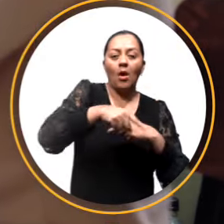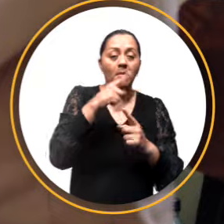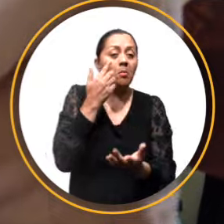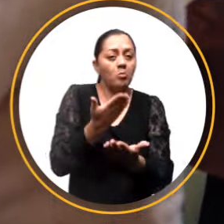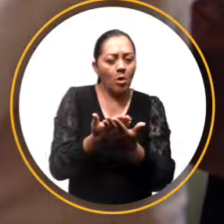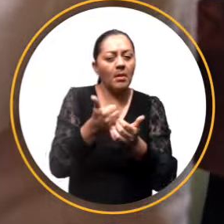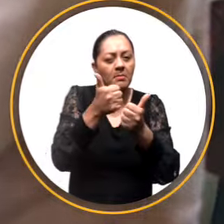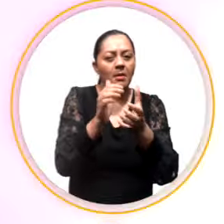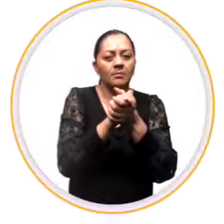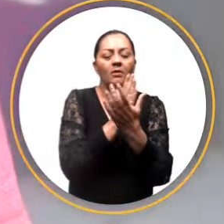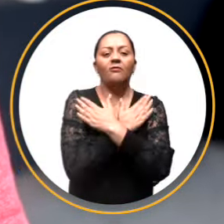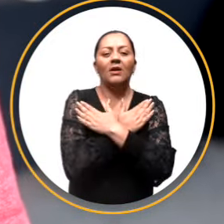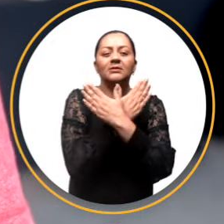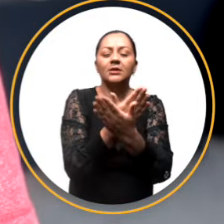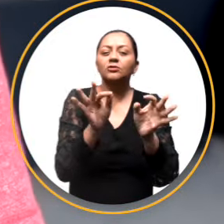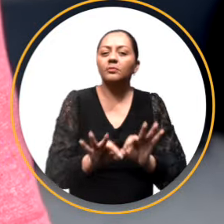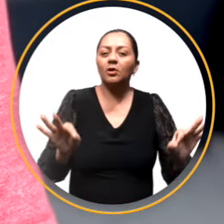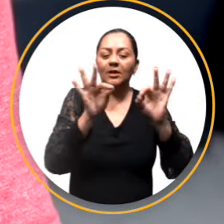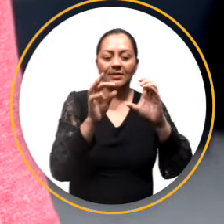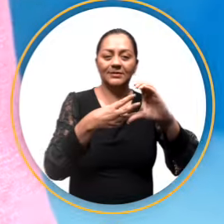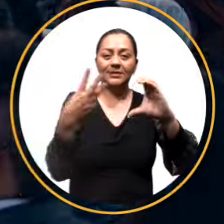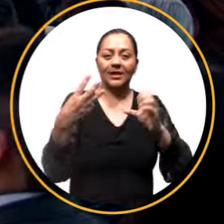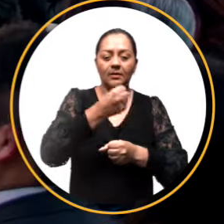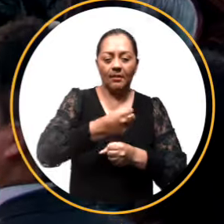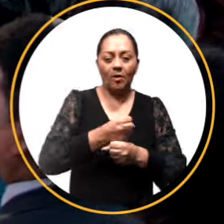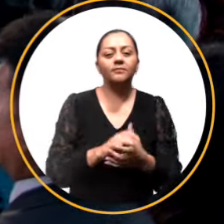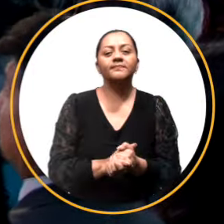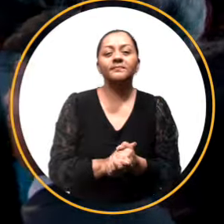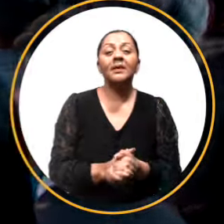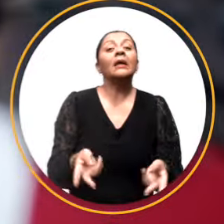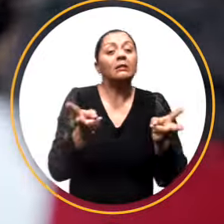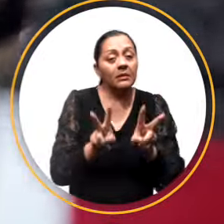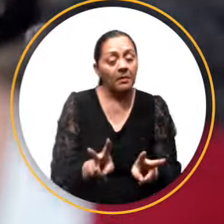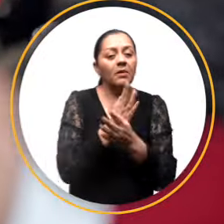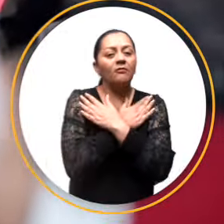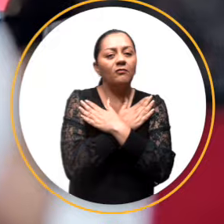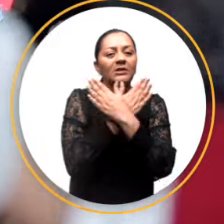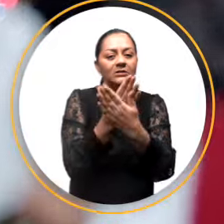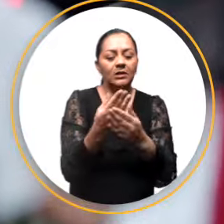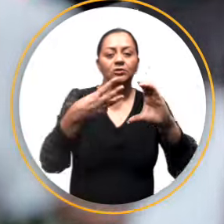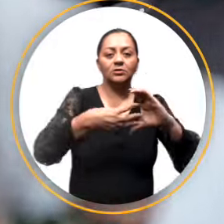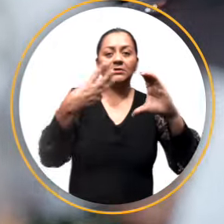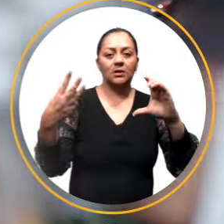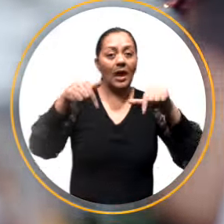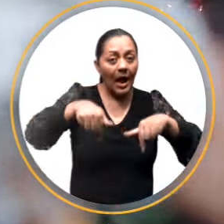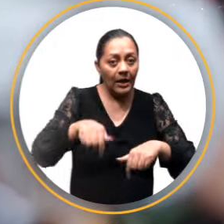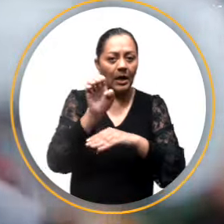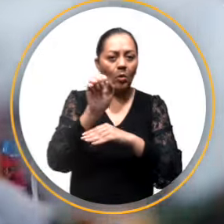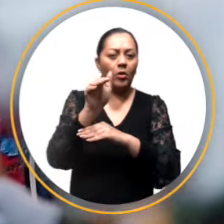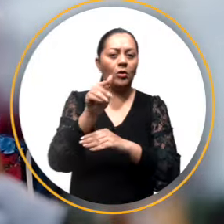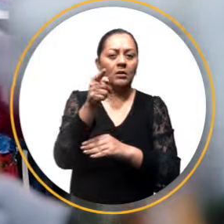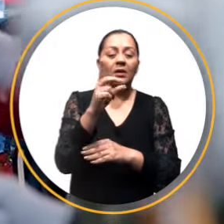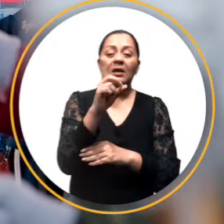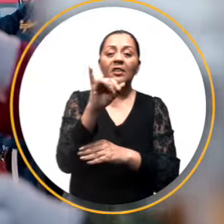a aprobar y felicitar la importante tarea del Consejo. Felicitaciones para el Consejo Nacional Electoral de Ecuador